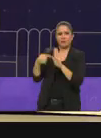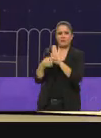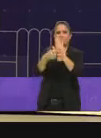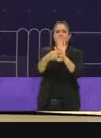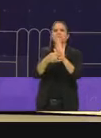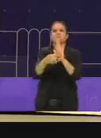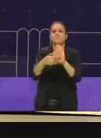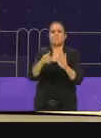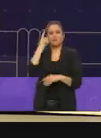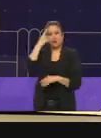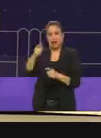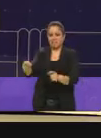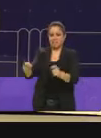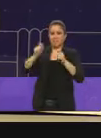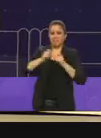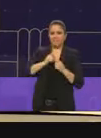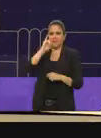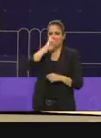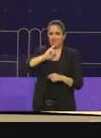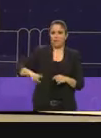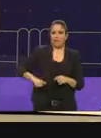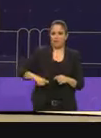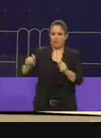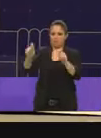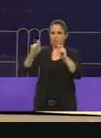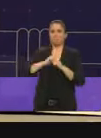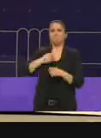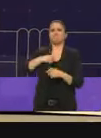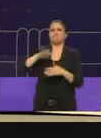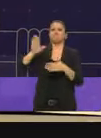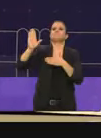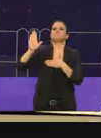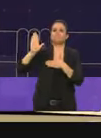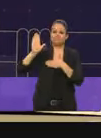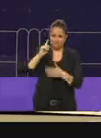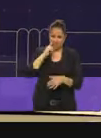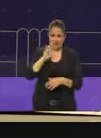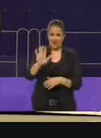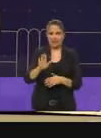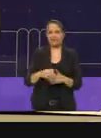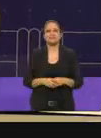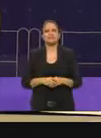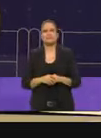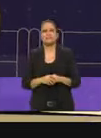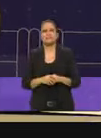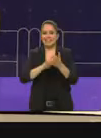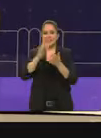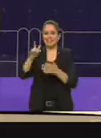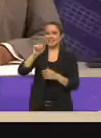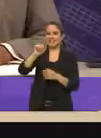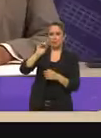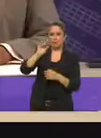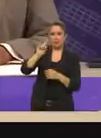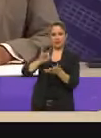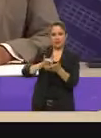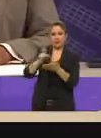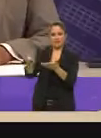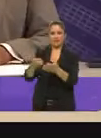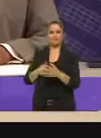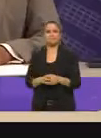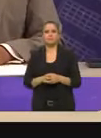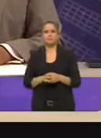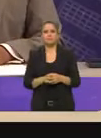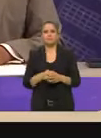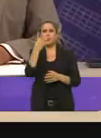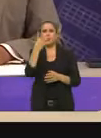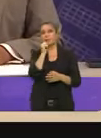Congreso de la ciudad porque voy a ser el jefe de gobierno de esta ciudad gracias candidato Atahuata tiene